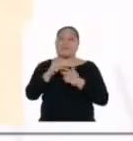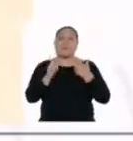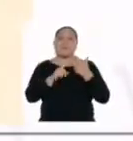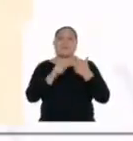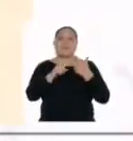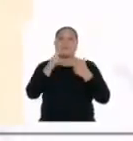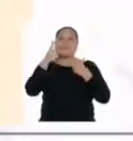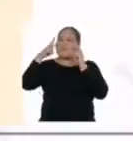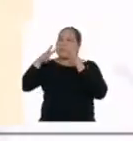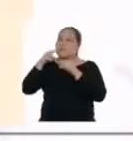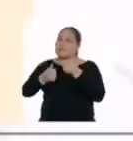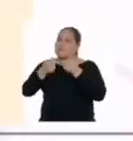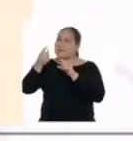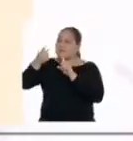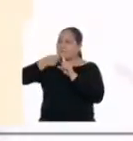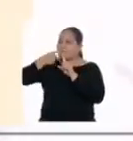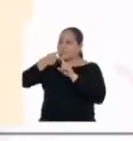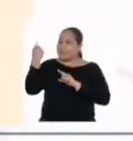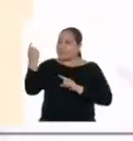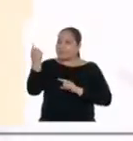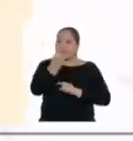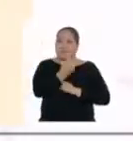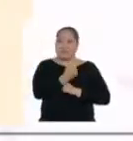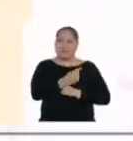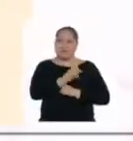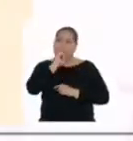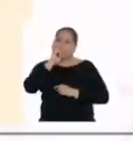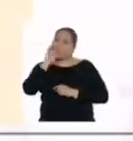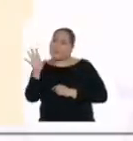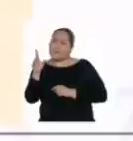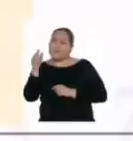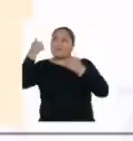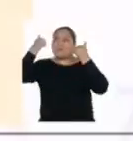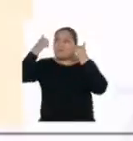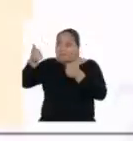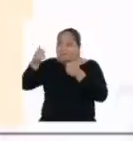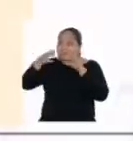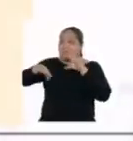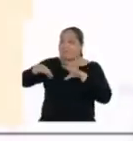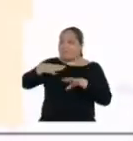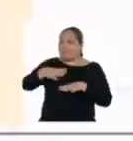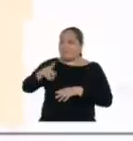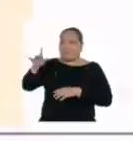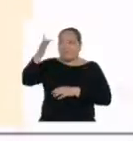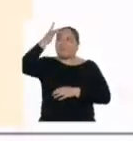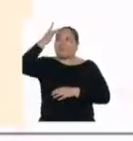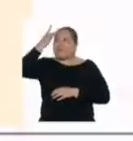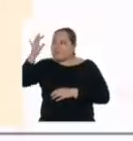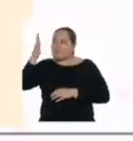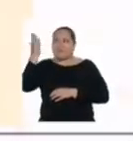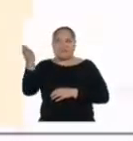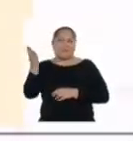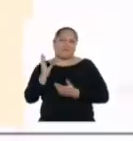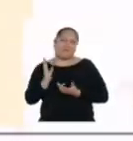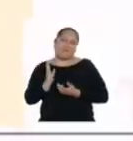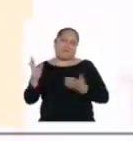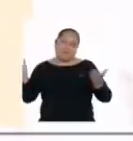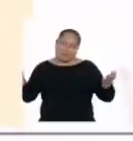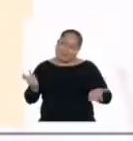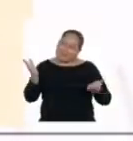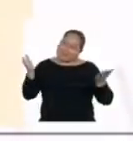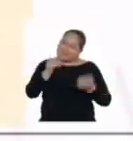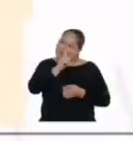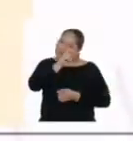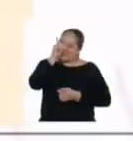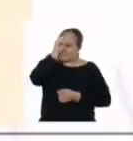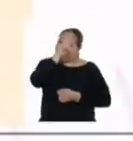positivo de cada uno de nosotros. Nunca está de más decir, ¡qué bien lo haces o qué inteligente eres! ¡Vamos,